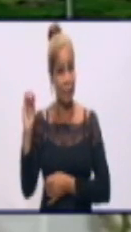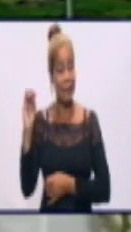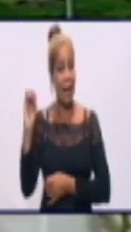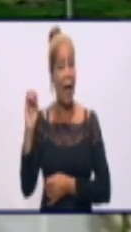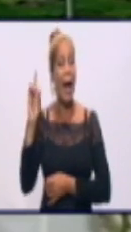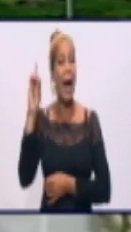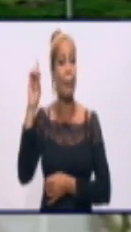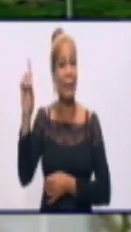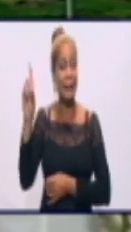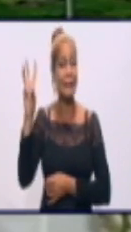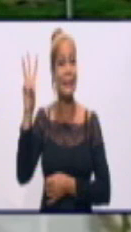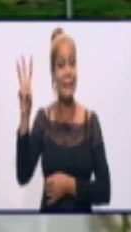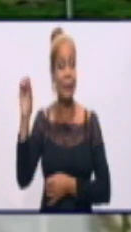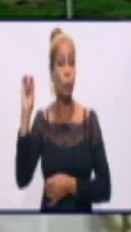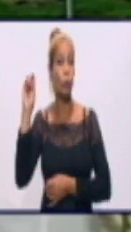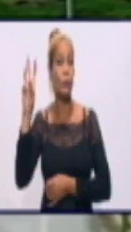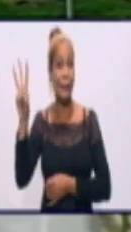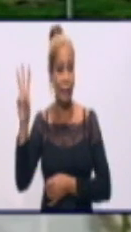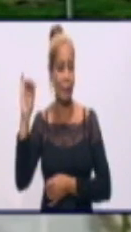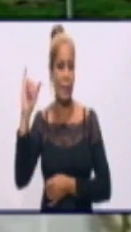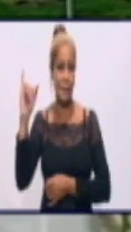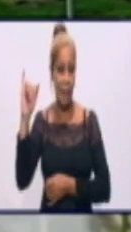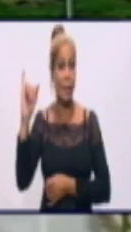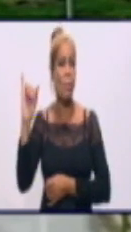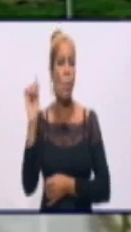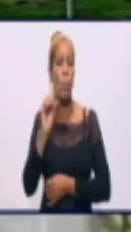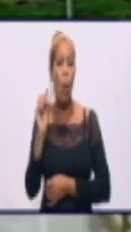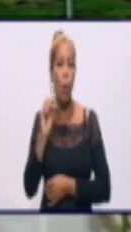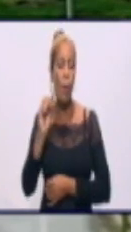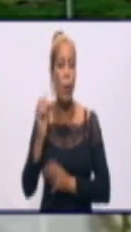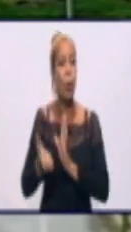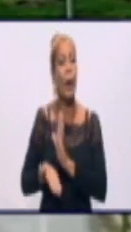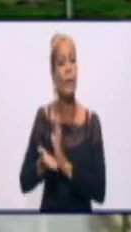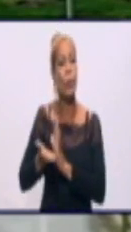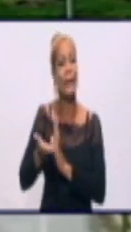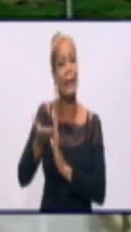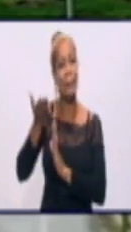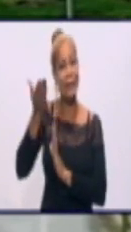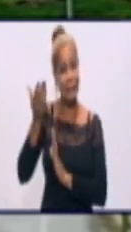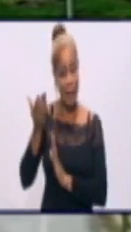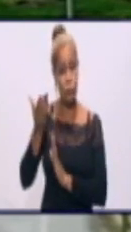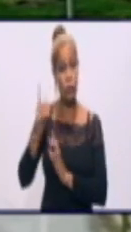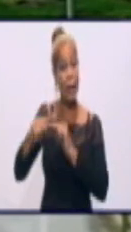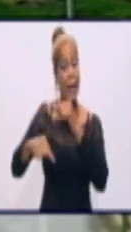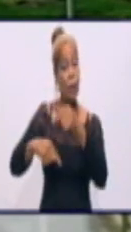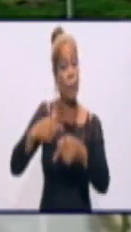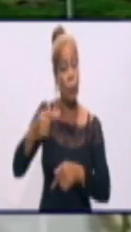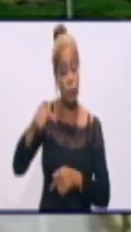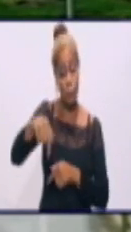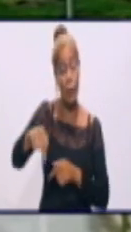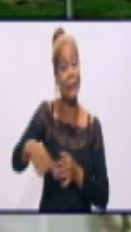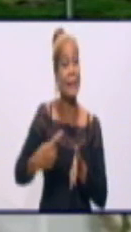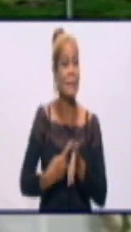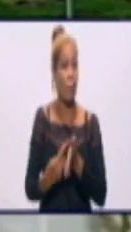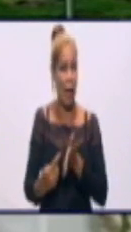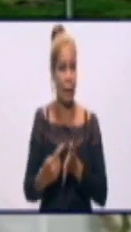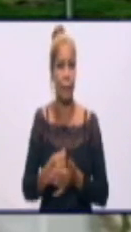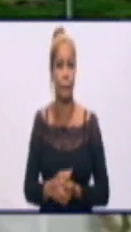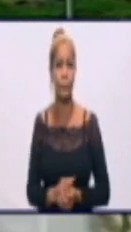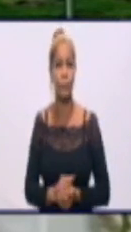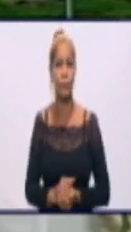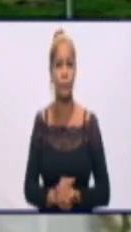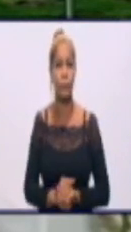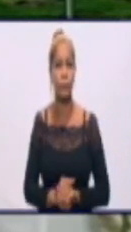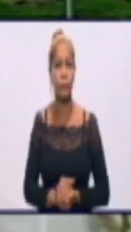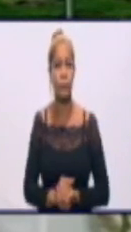ido subiendo paulatinamente esa cifra, que reitero, es la principal fuente de los próximos positivos que tendremos en la provincia